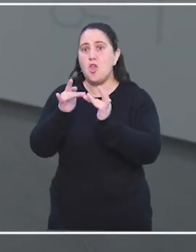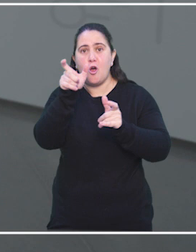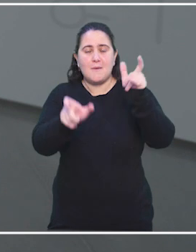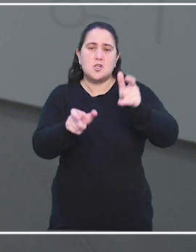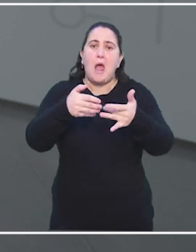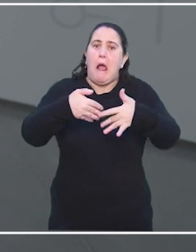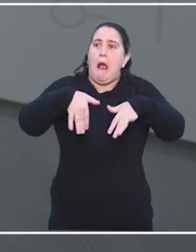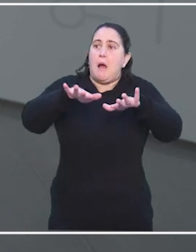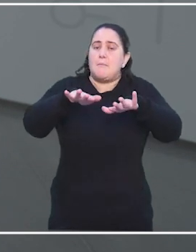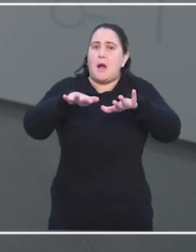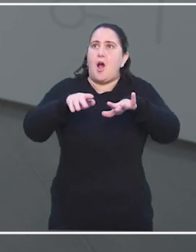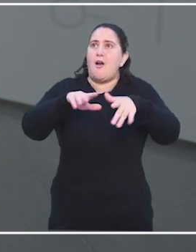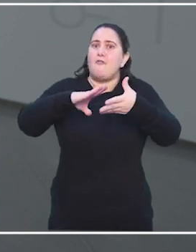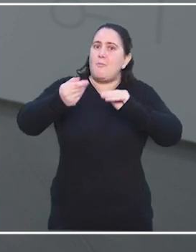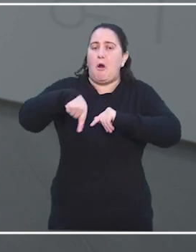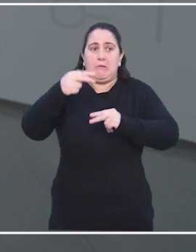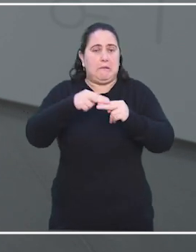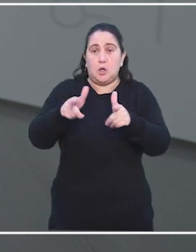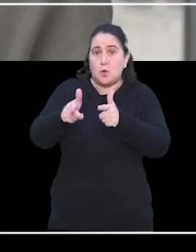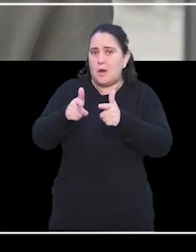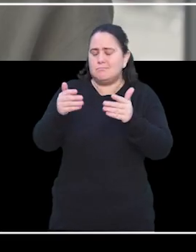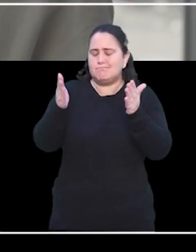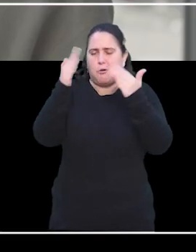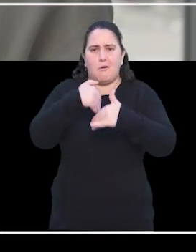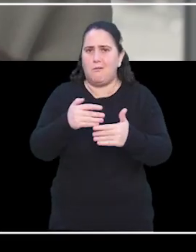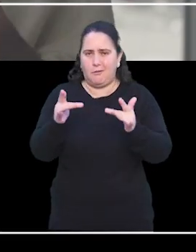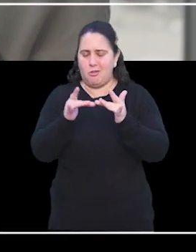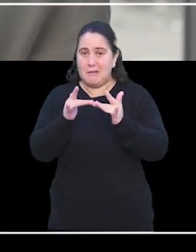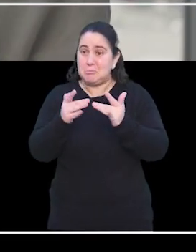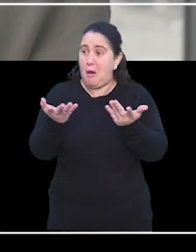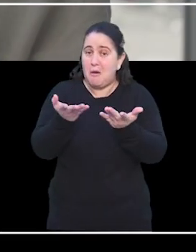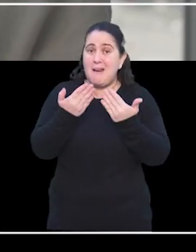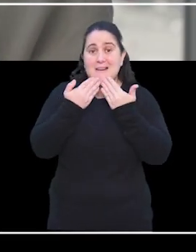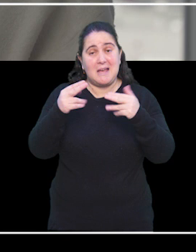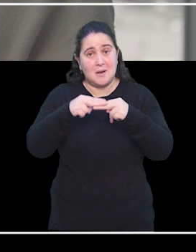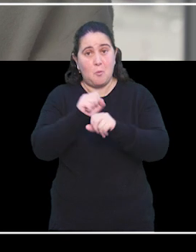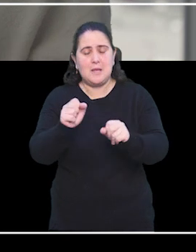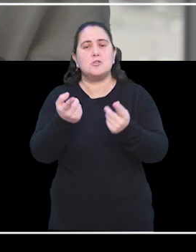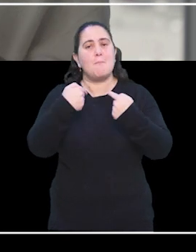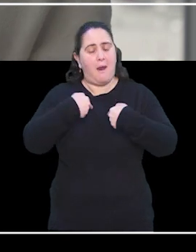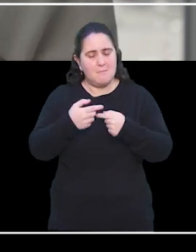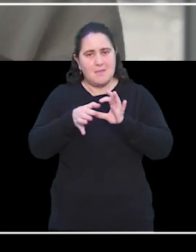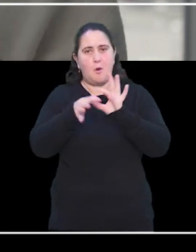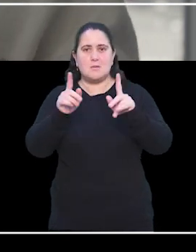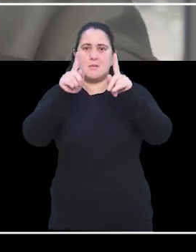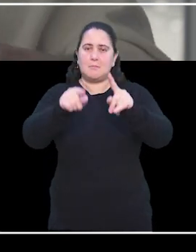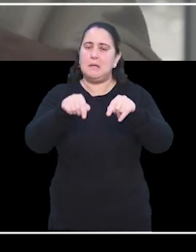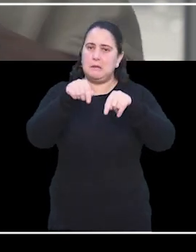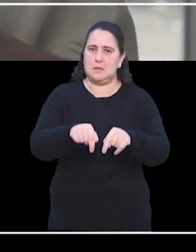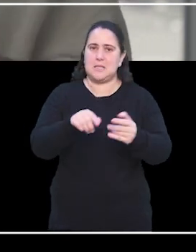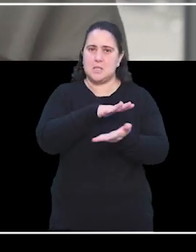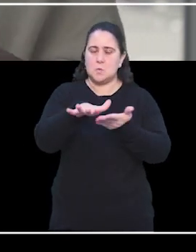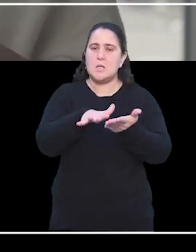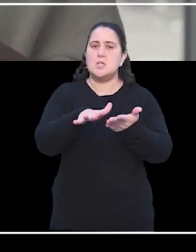quizás nunca podríamos interactuar con ellos antes. Entonces para mí cuando hablamos de democracia es también en este caso